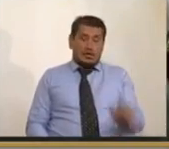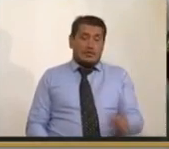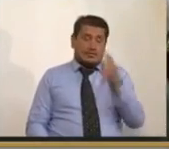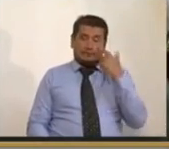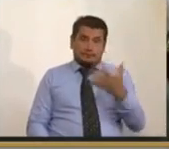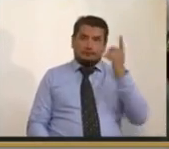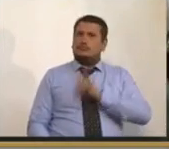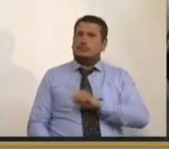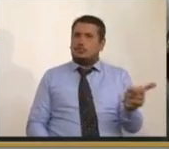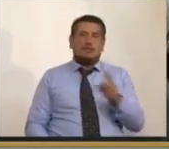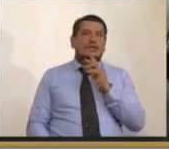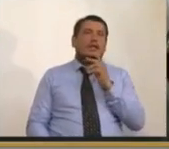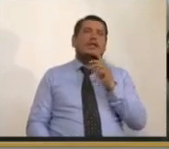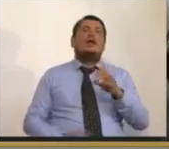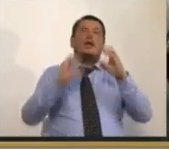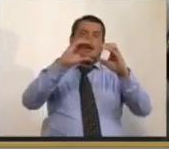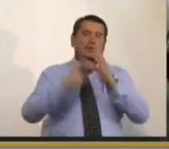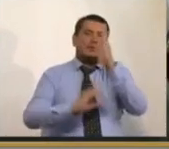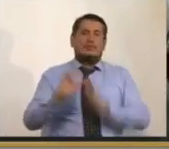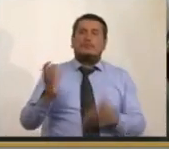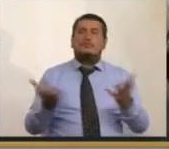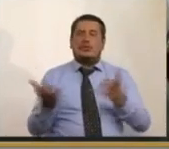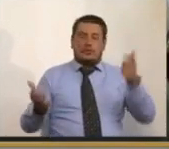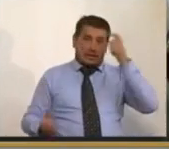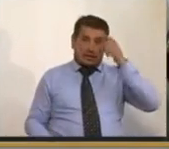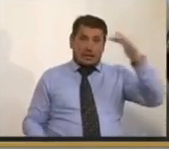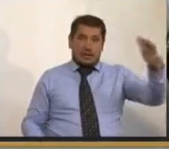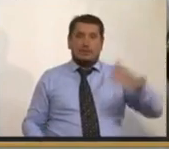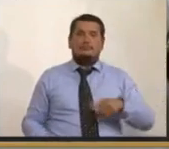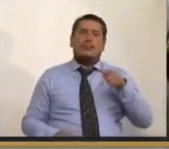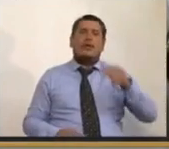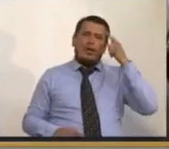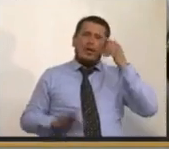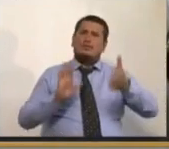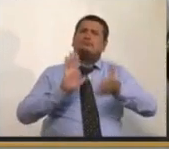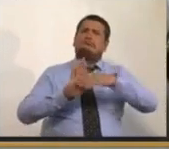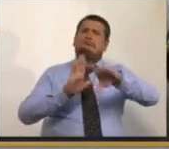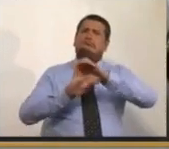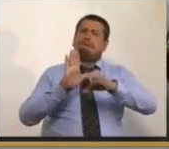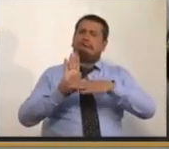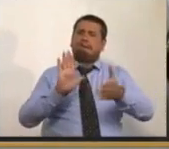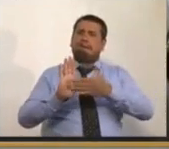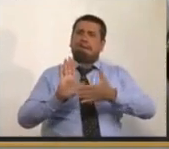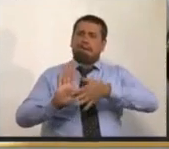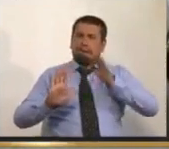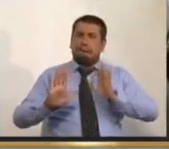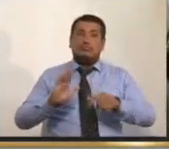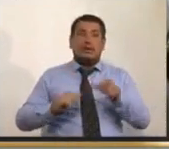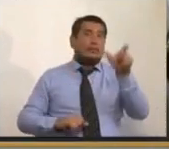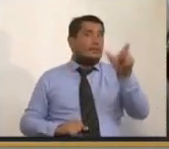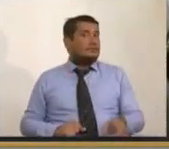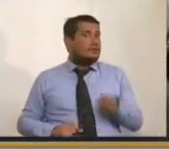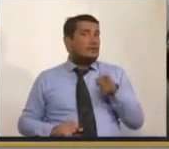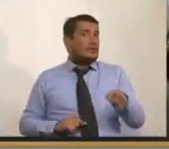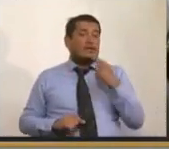vino por la Cámara de Comercio de Cartagena, con las siguientes credenciales académicas. Gabriel García Morales,